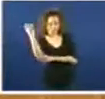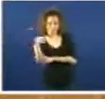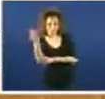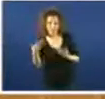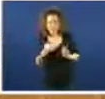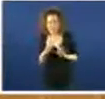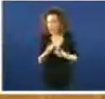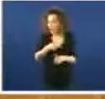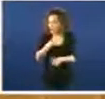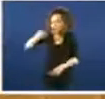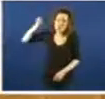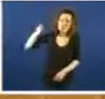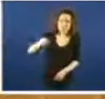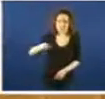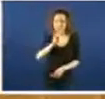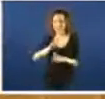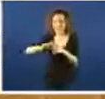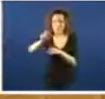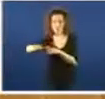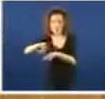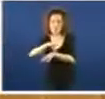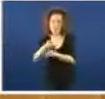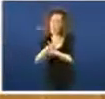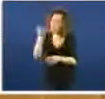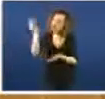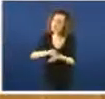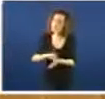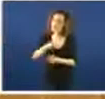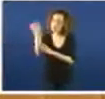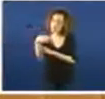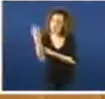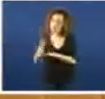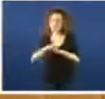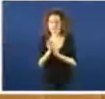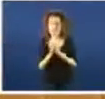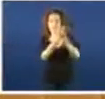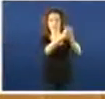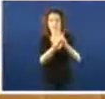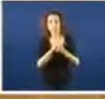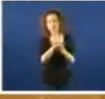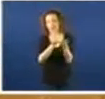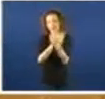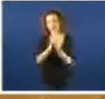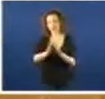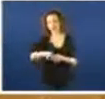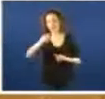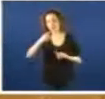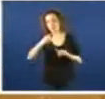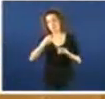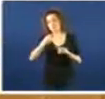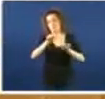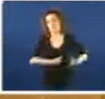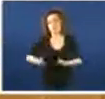empregan moi habitualmente este tipo de paciente crónico para traslados a rehabilitación, diálisis, radioterapia,